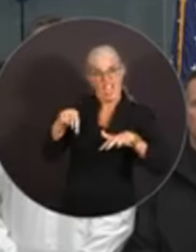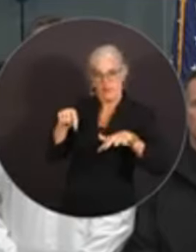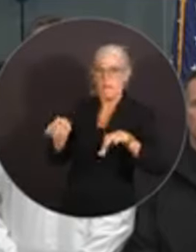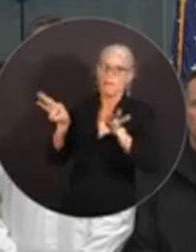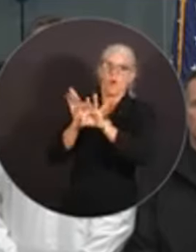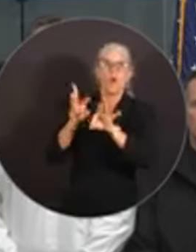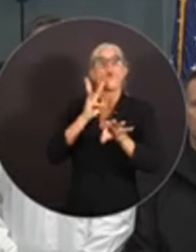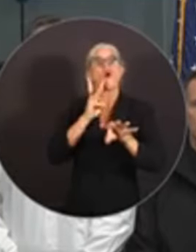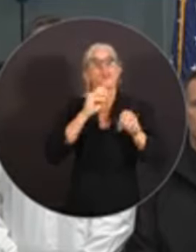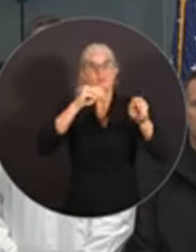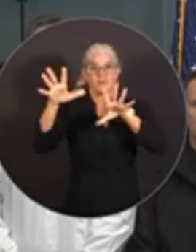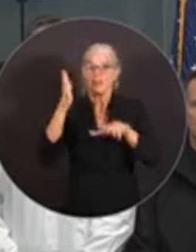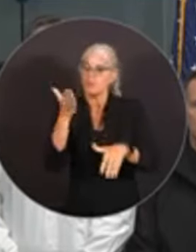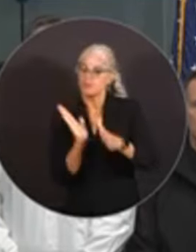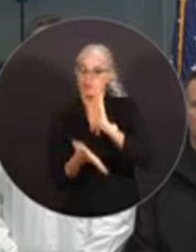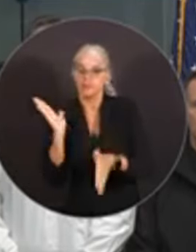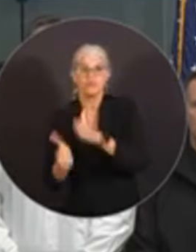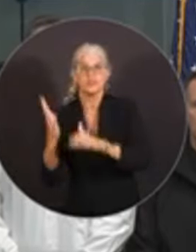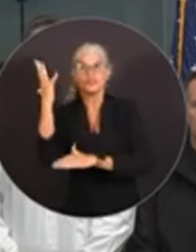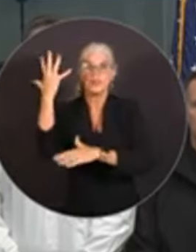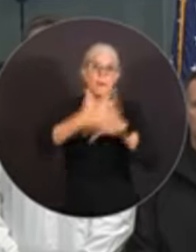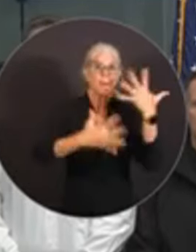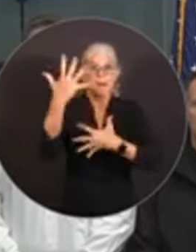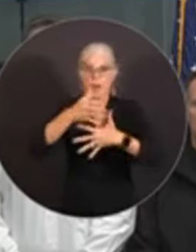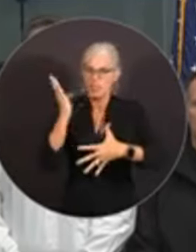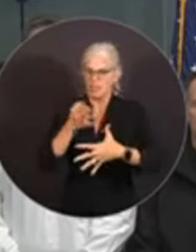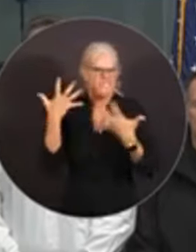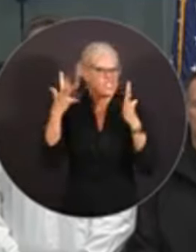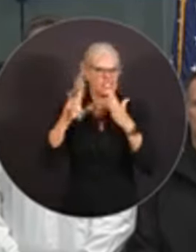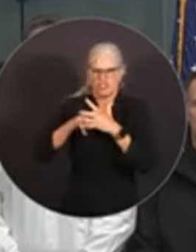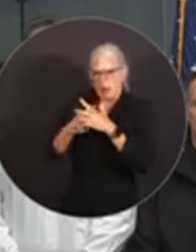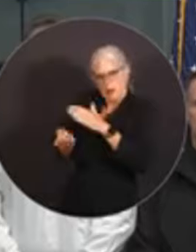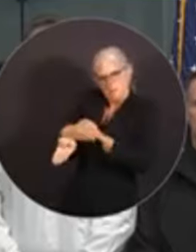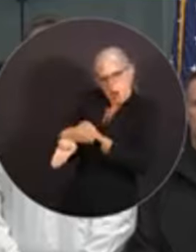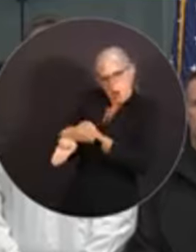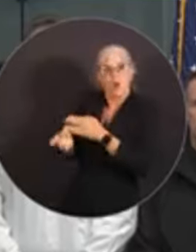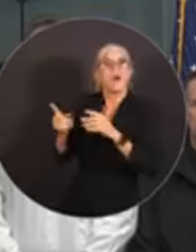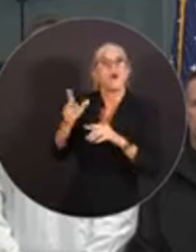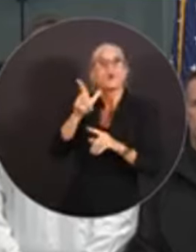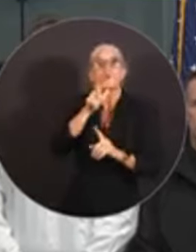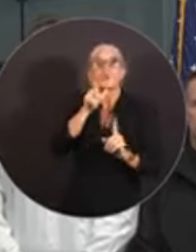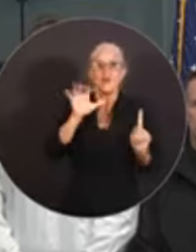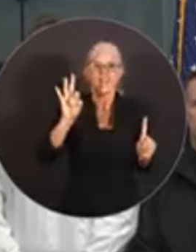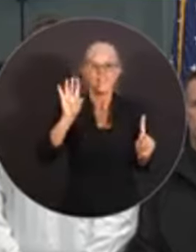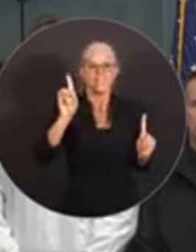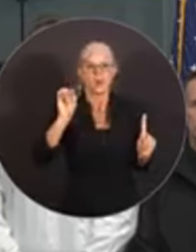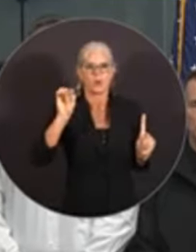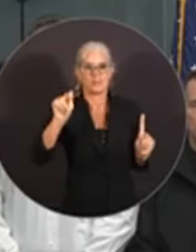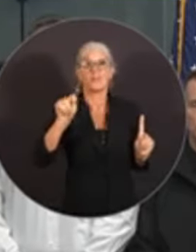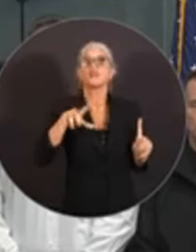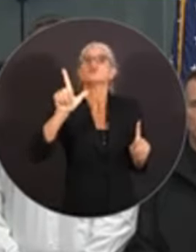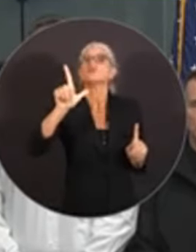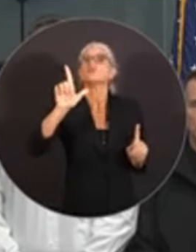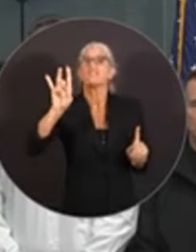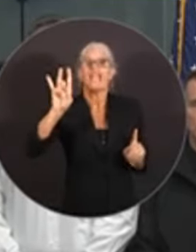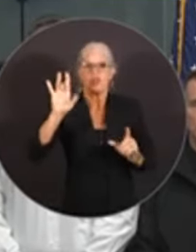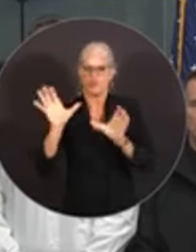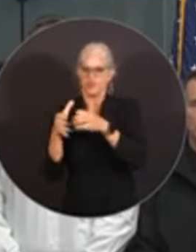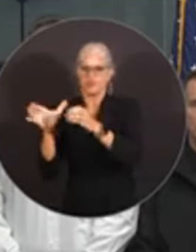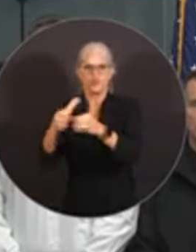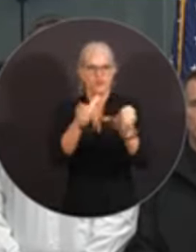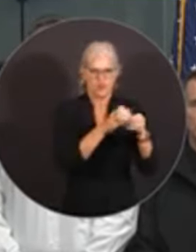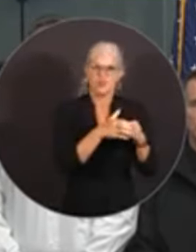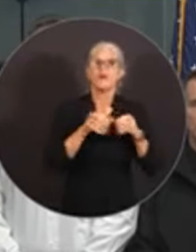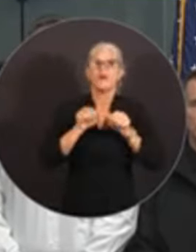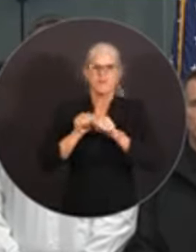gente. Los trabajos de despeje y el Departamento de Transporte, 228 equipos